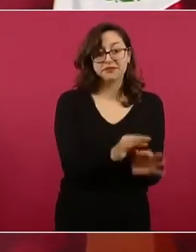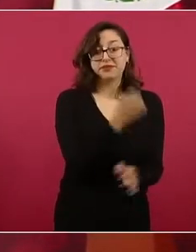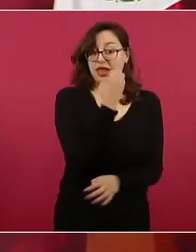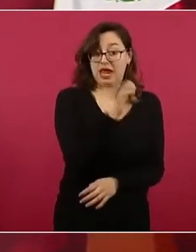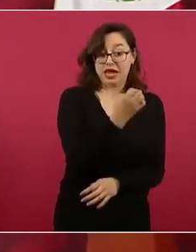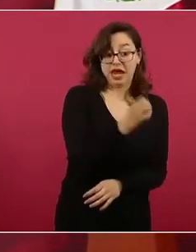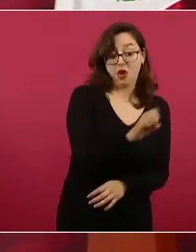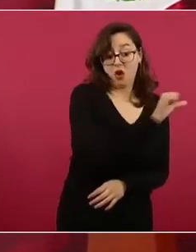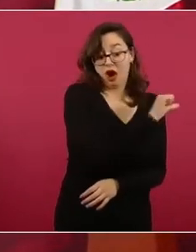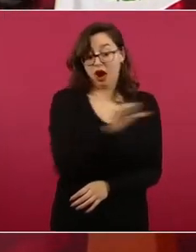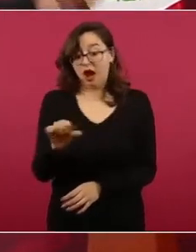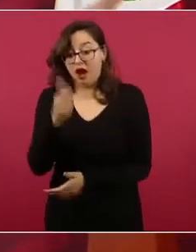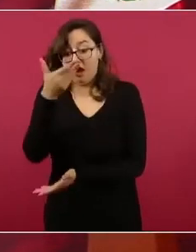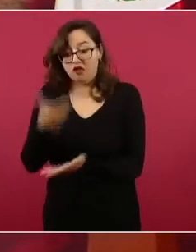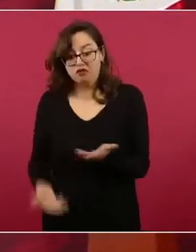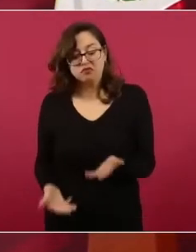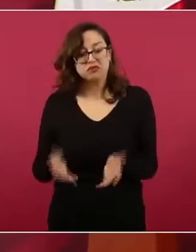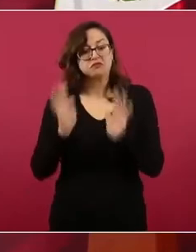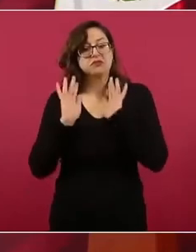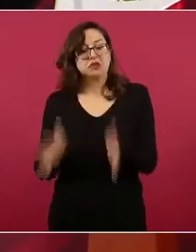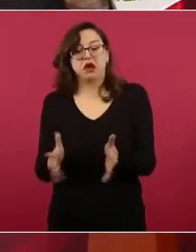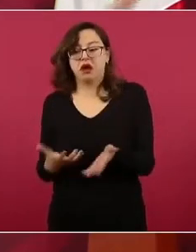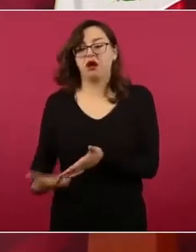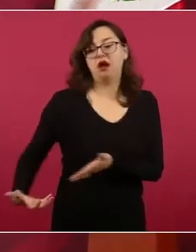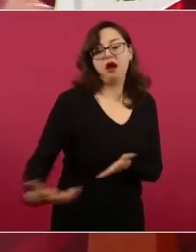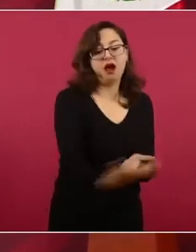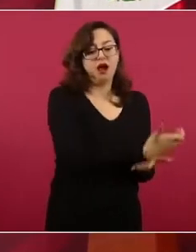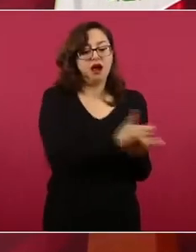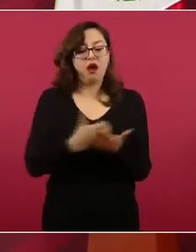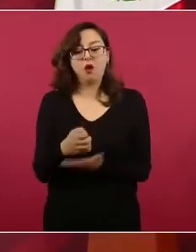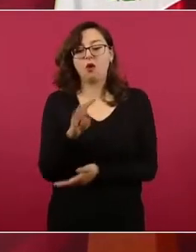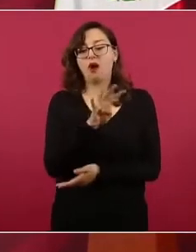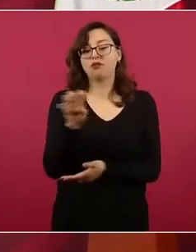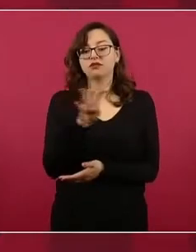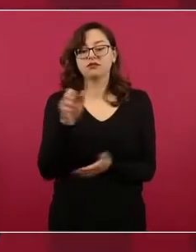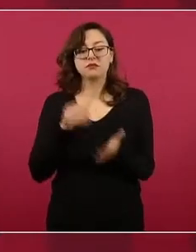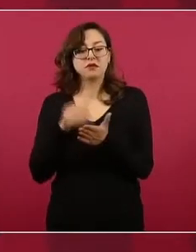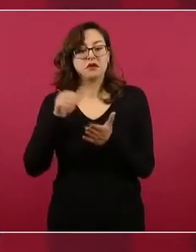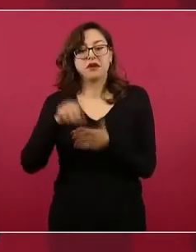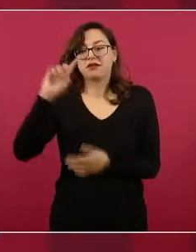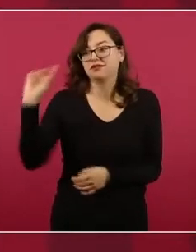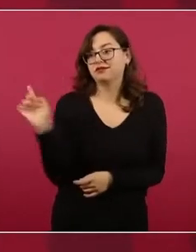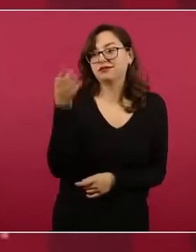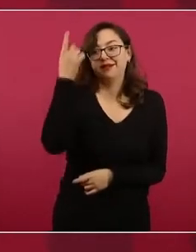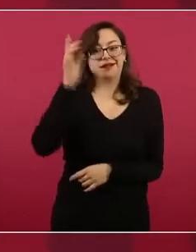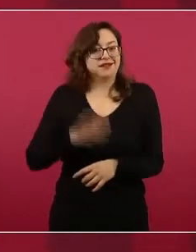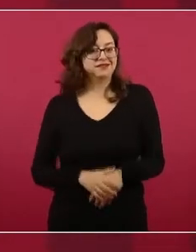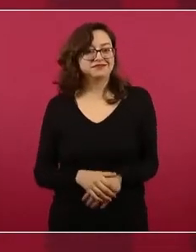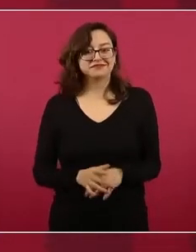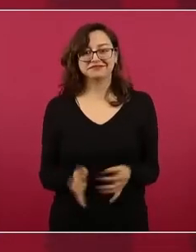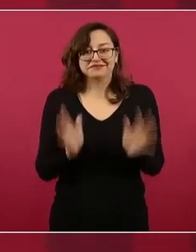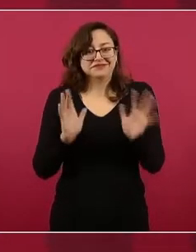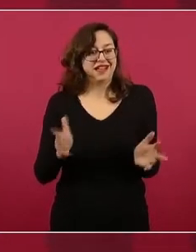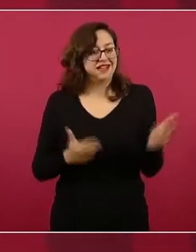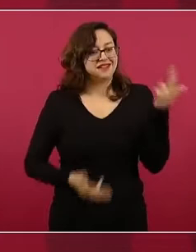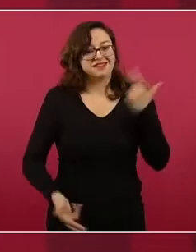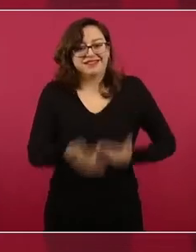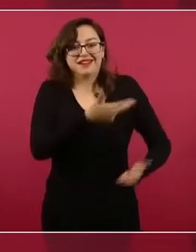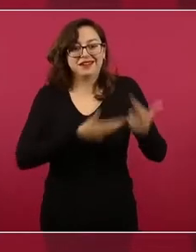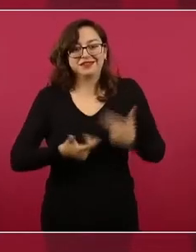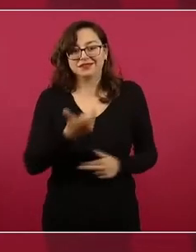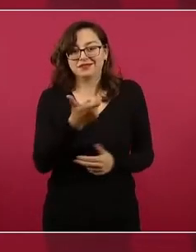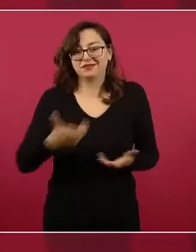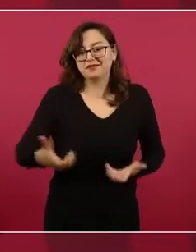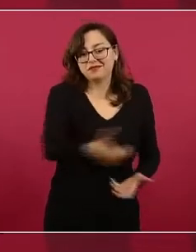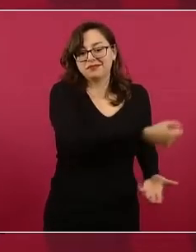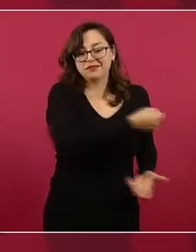pagar lo que nos costó y ya nos queda toda la refinería para procesar 340 mil